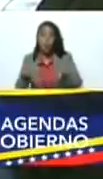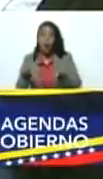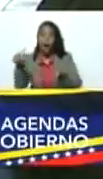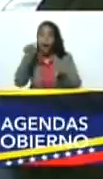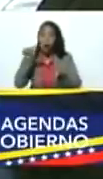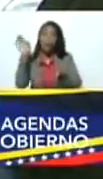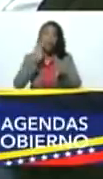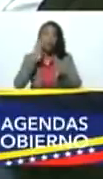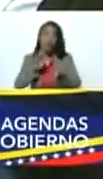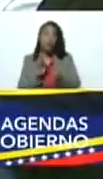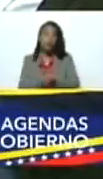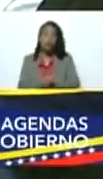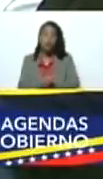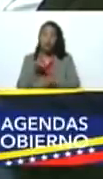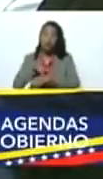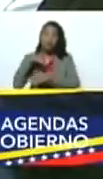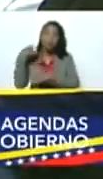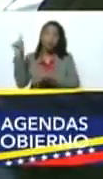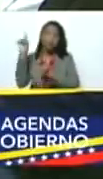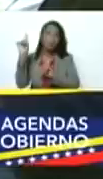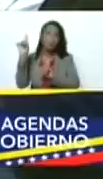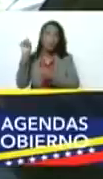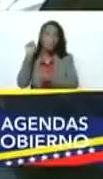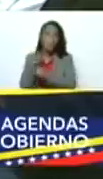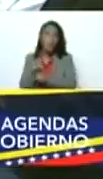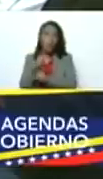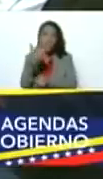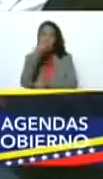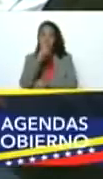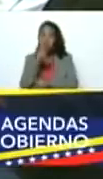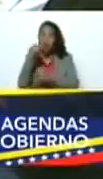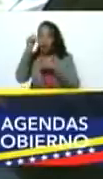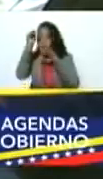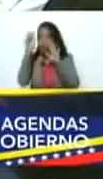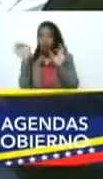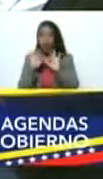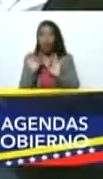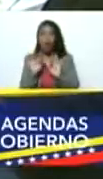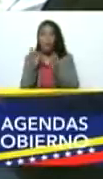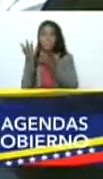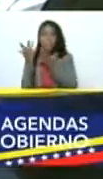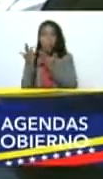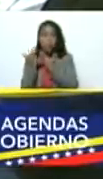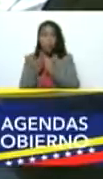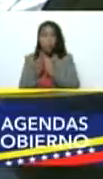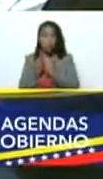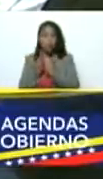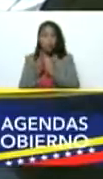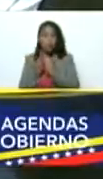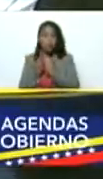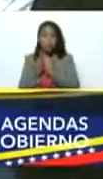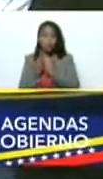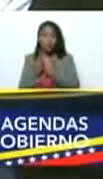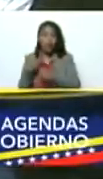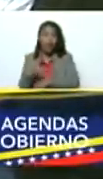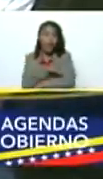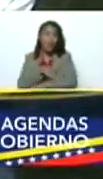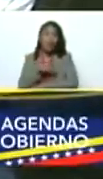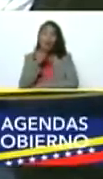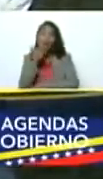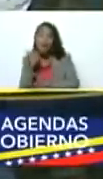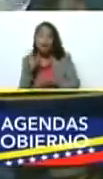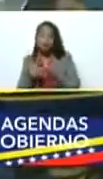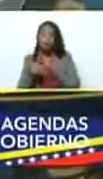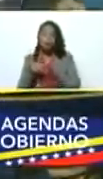servida y eso duraba ahí tres años y nadie lo atendía, me dijo Galíndez, en la calle tal, en el